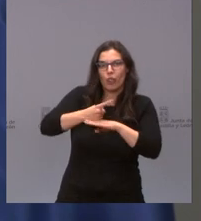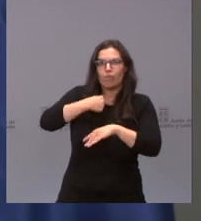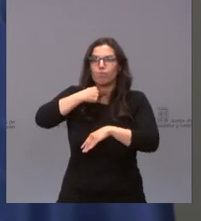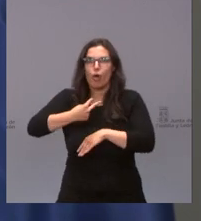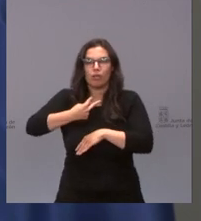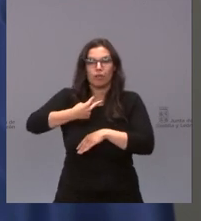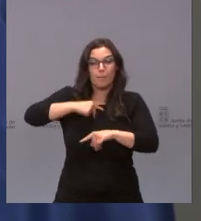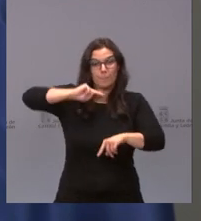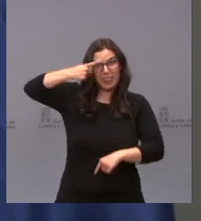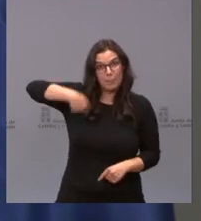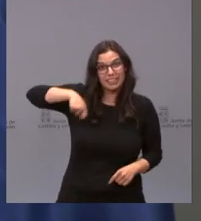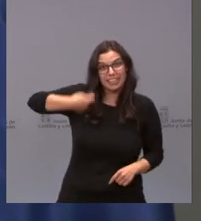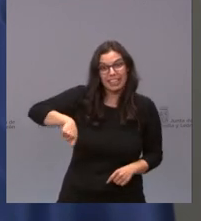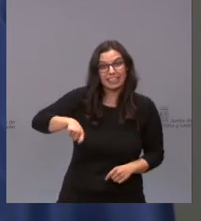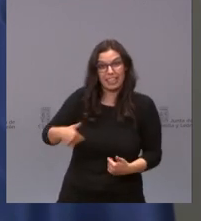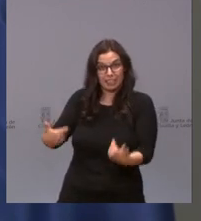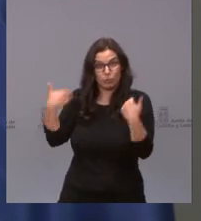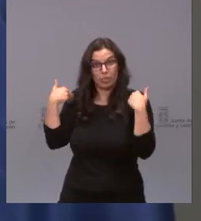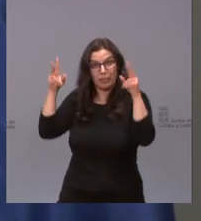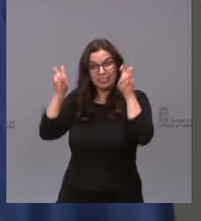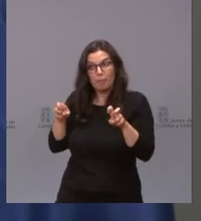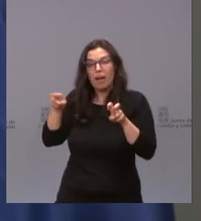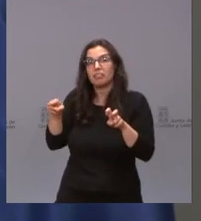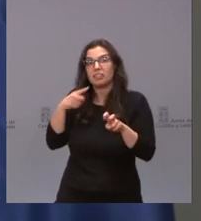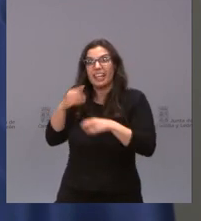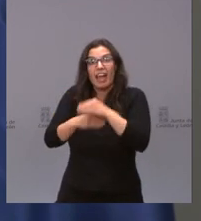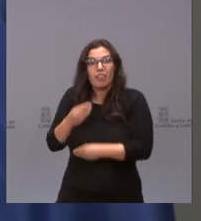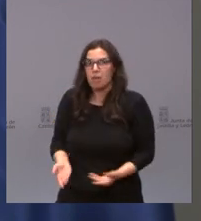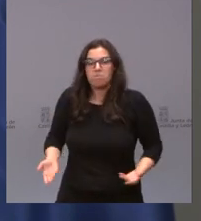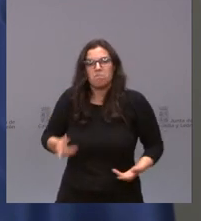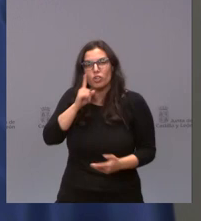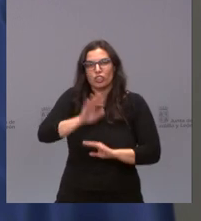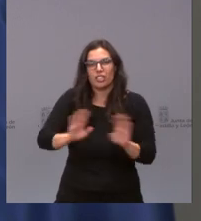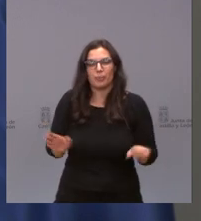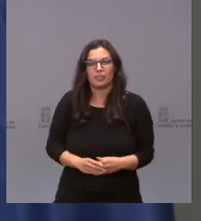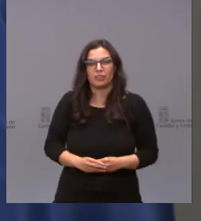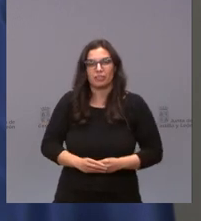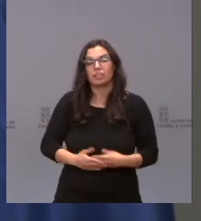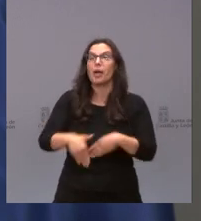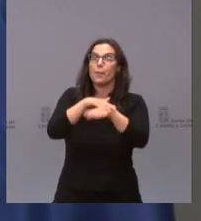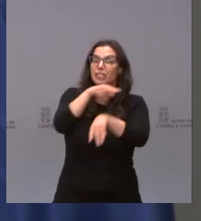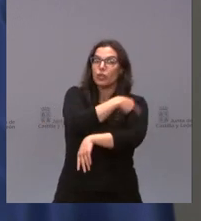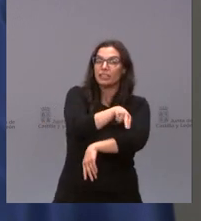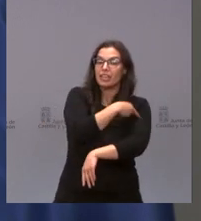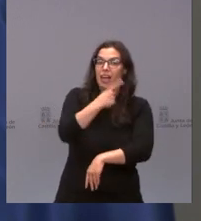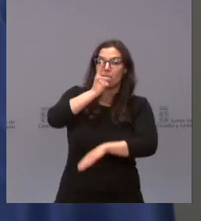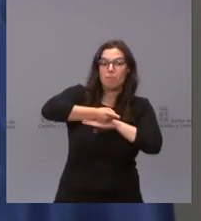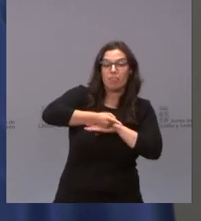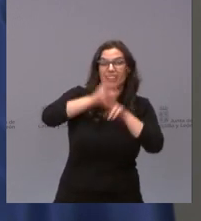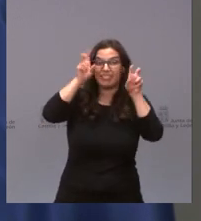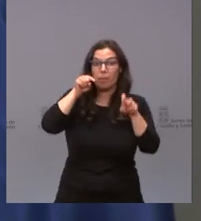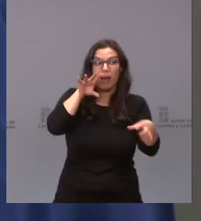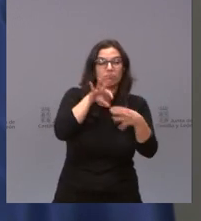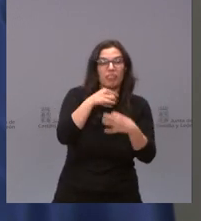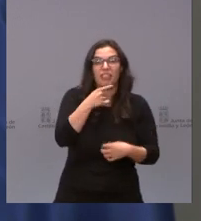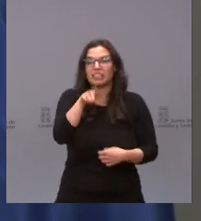el vicepresidente encargado de este asunto. No se sabe qué órdenes dio o dejó de dar el ministro de Sanidad a este respecto. No